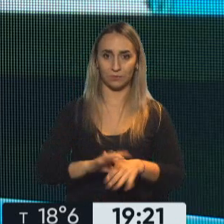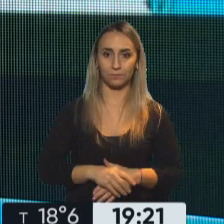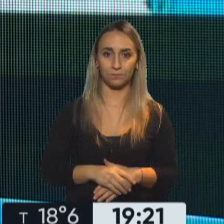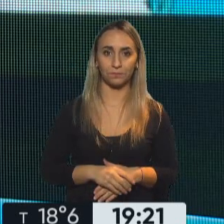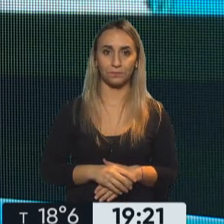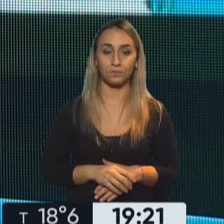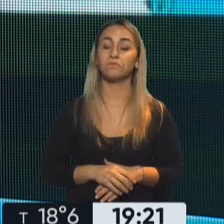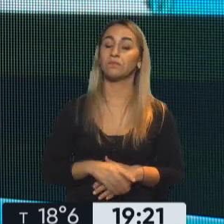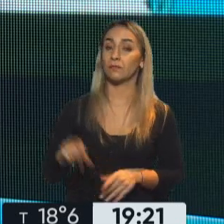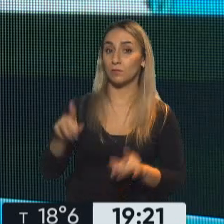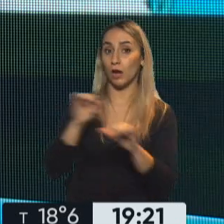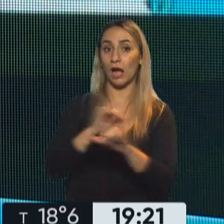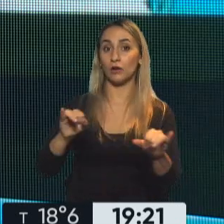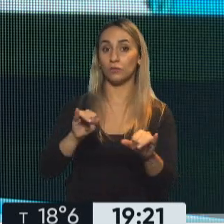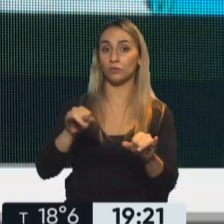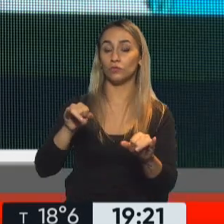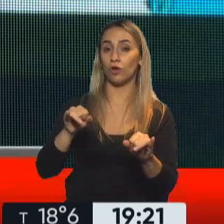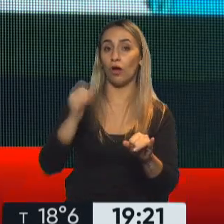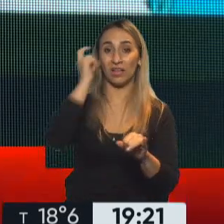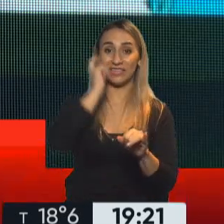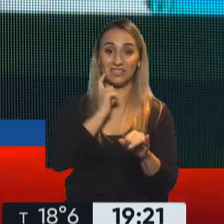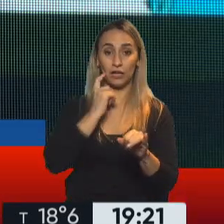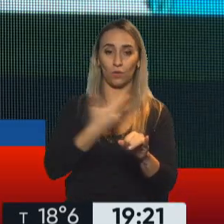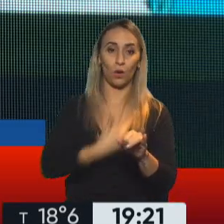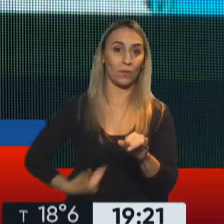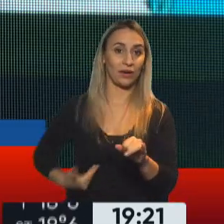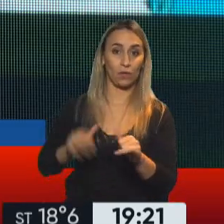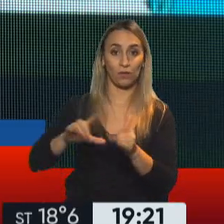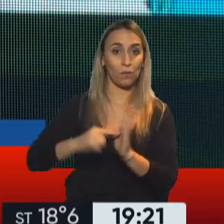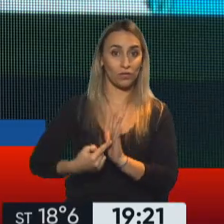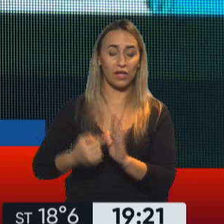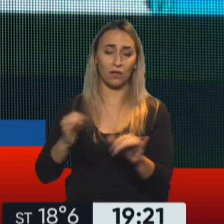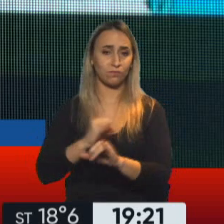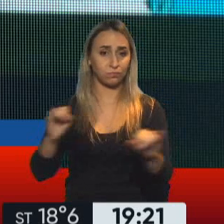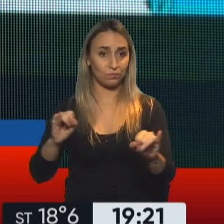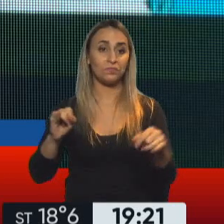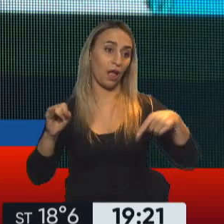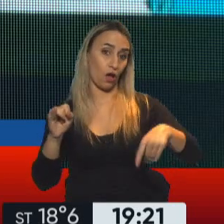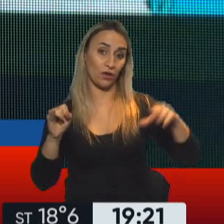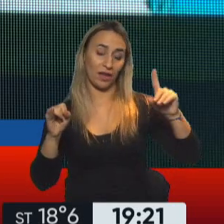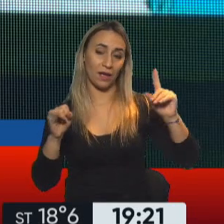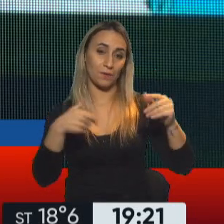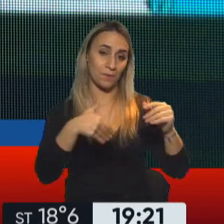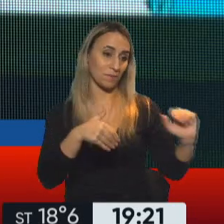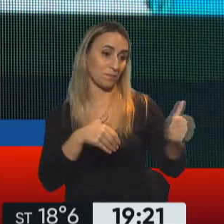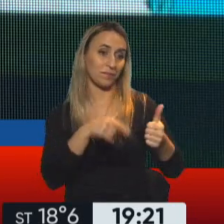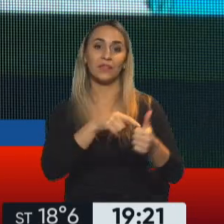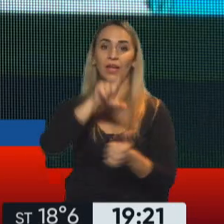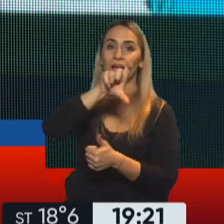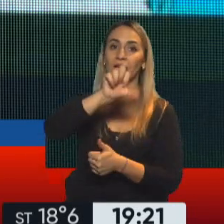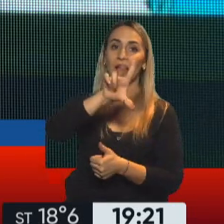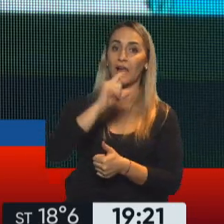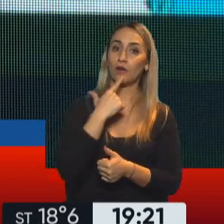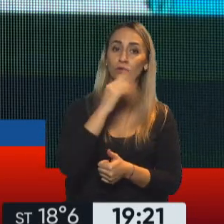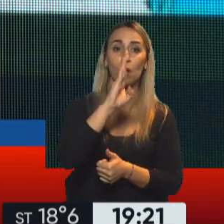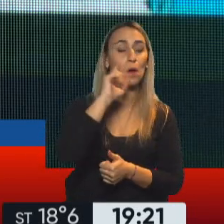Bueno, parte de ese anuncio que hacía hoy el gobernador de la provincia de Buenos Aires, vamos a sumar en esta noche la voz de Carlos Bianco, jefe de